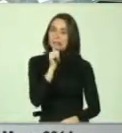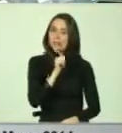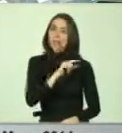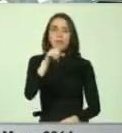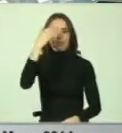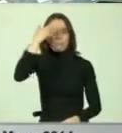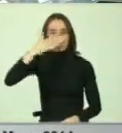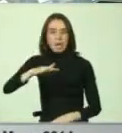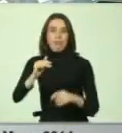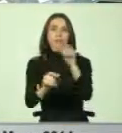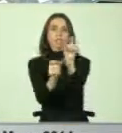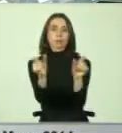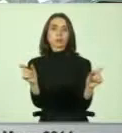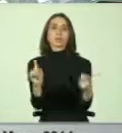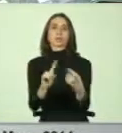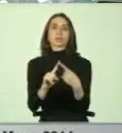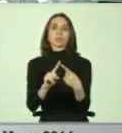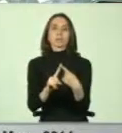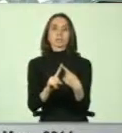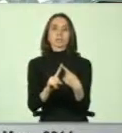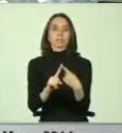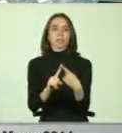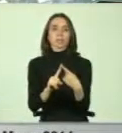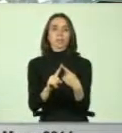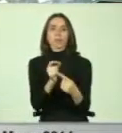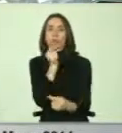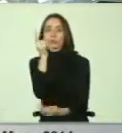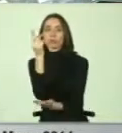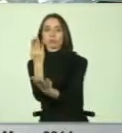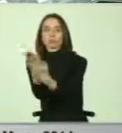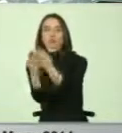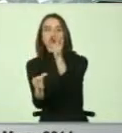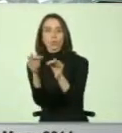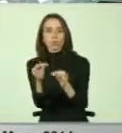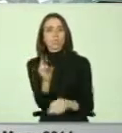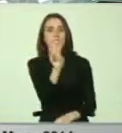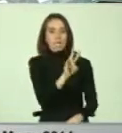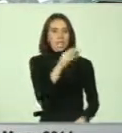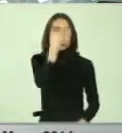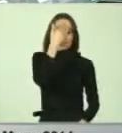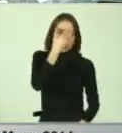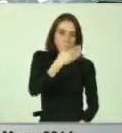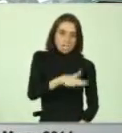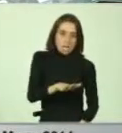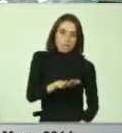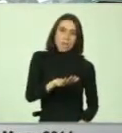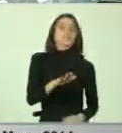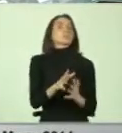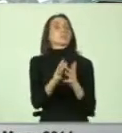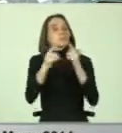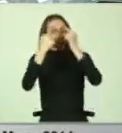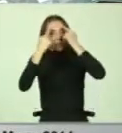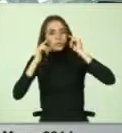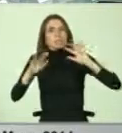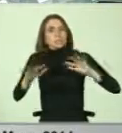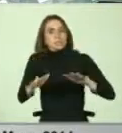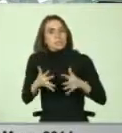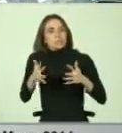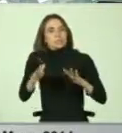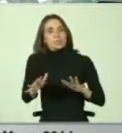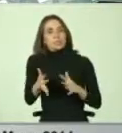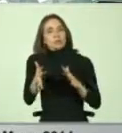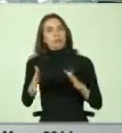conocido por los actores que participan en la acción judicial, es conocido por Senadi, estamos realizando los mayores esfuerzos para